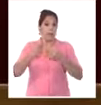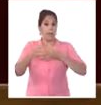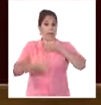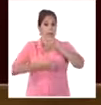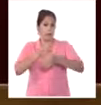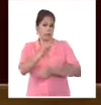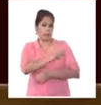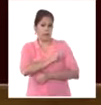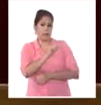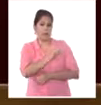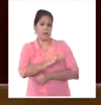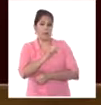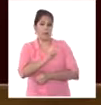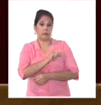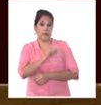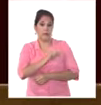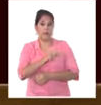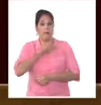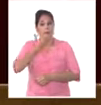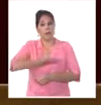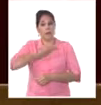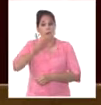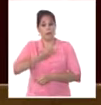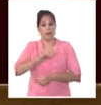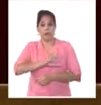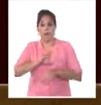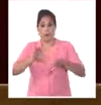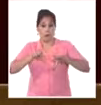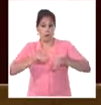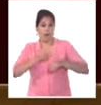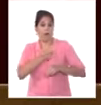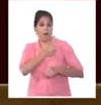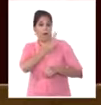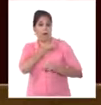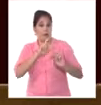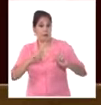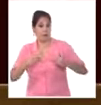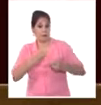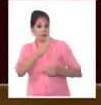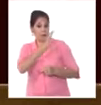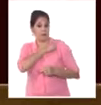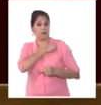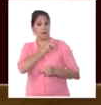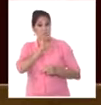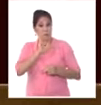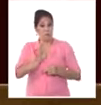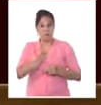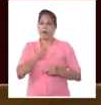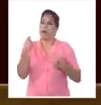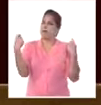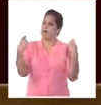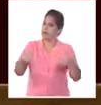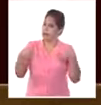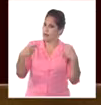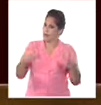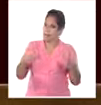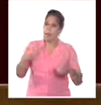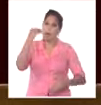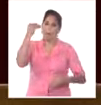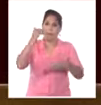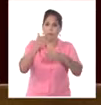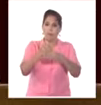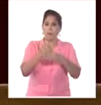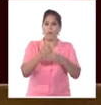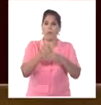recientemente en mi discurso de toma de posesión ante la Asamblea Nacional del Poder Popular, debemos vencer el bloqueo